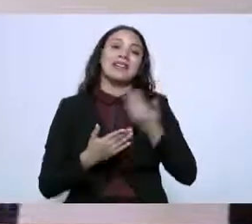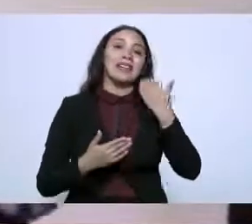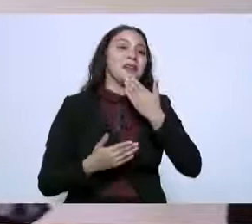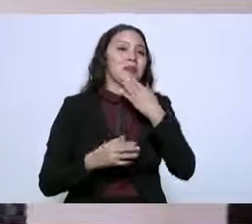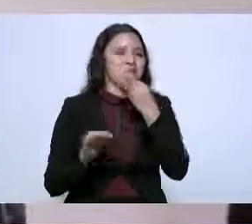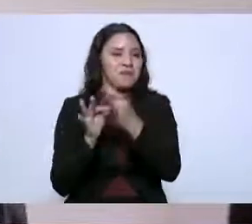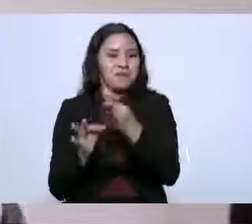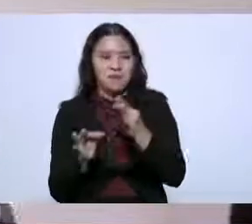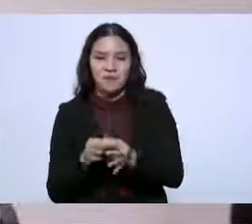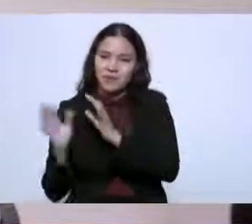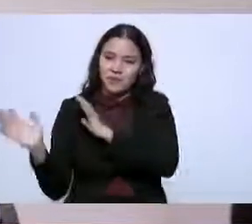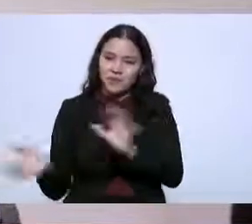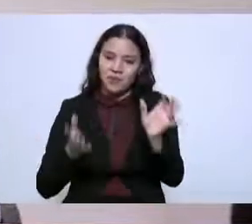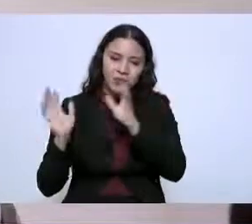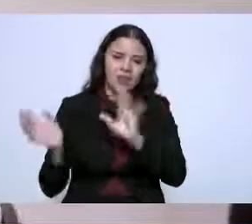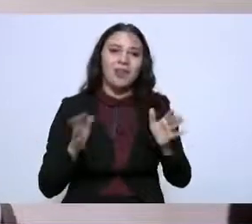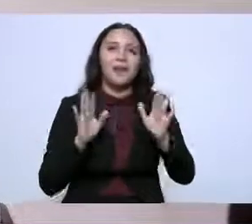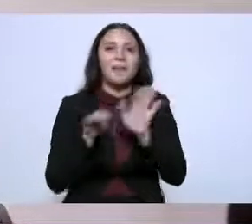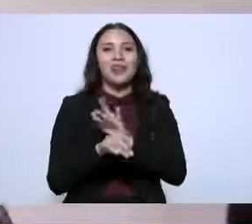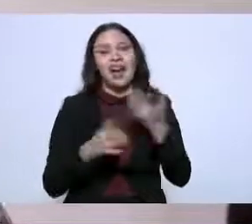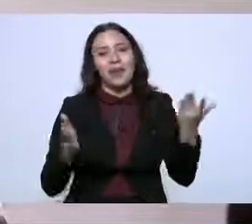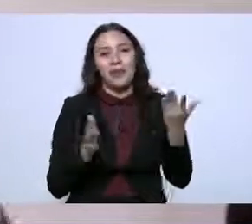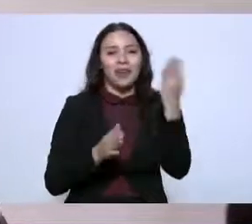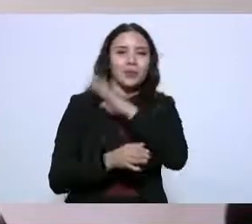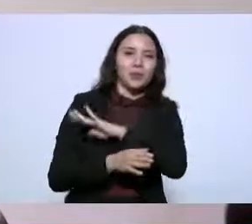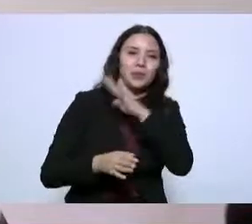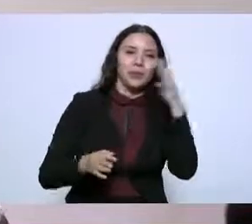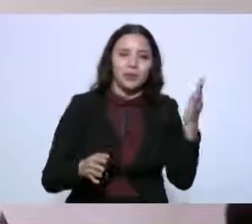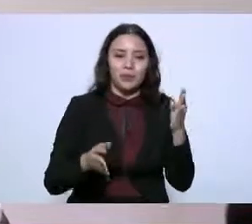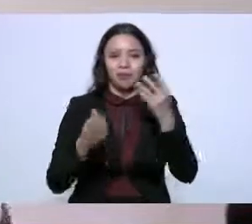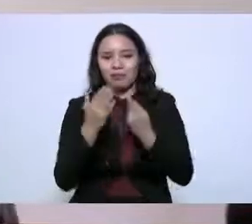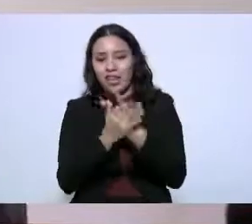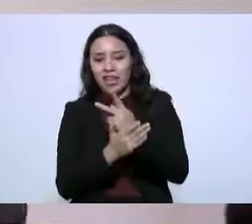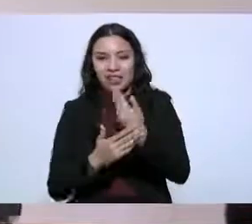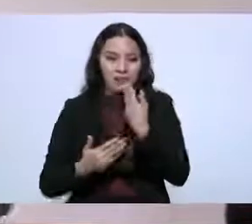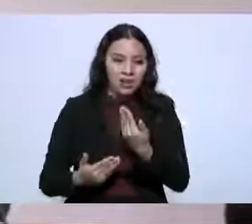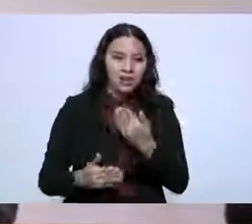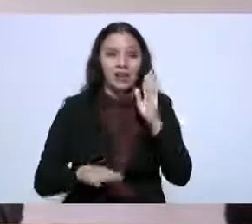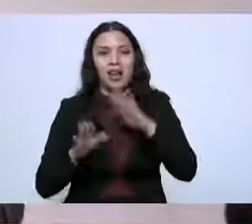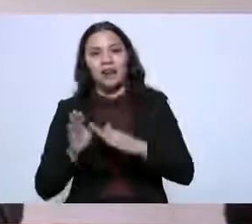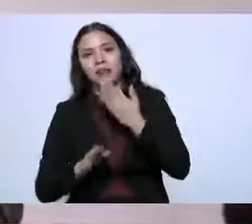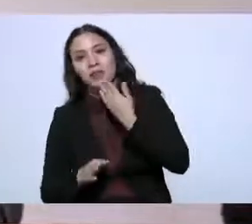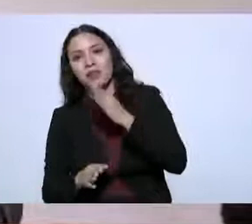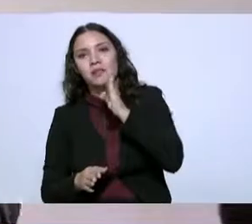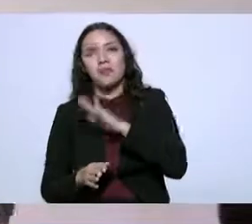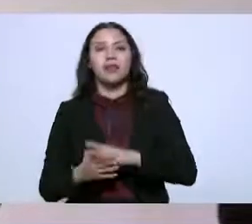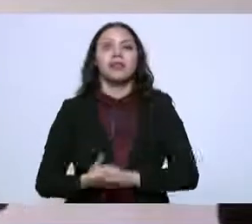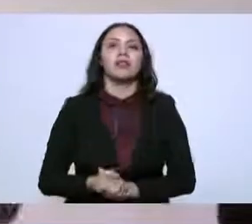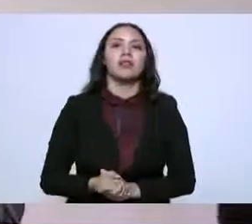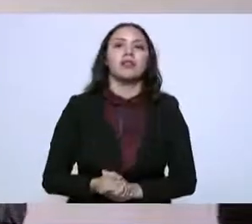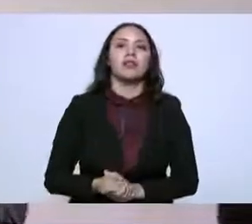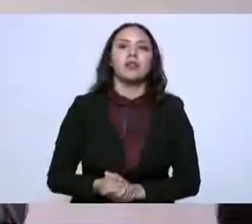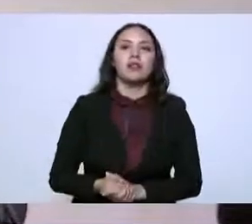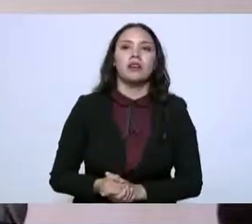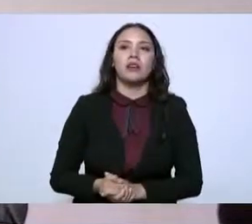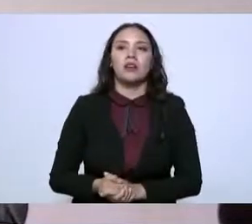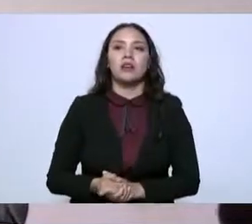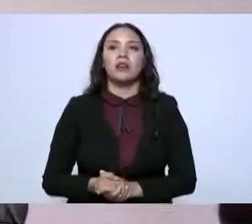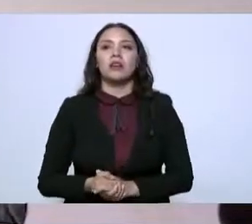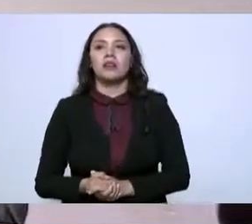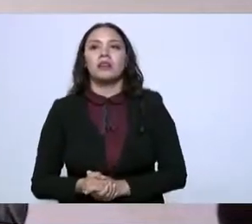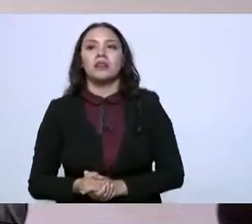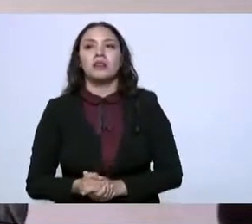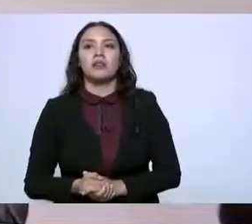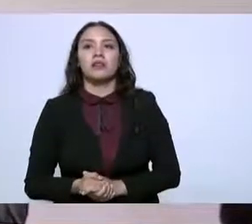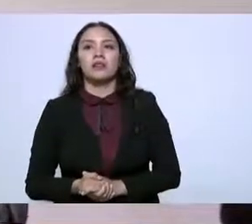del ciclo agrícola y ahora se siembra de temporal o a veces se le da un riego de apoyo. Con la mitad